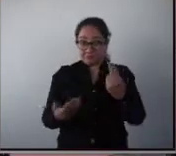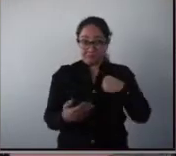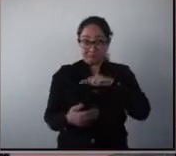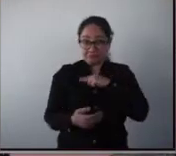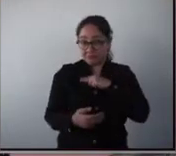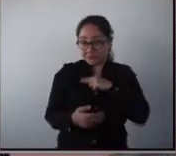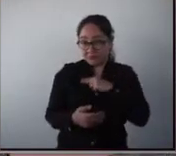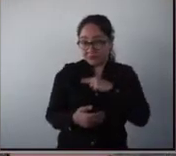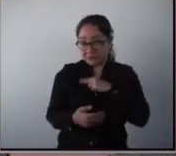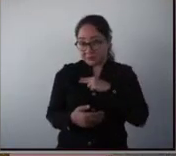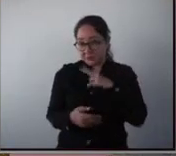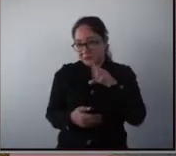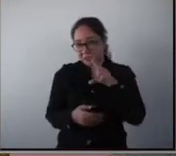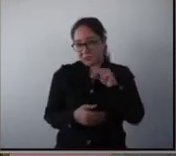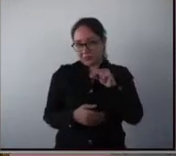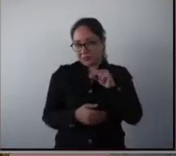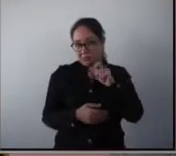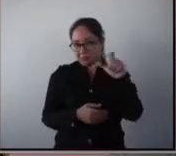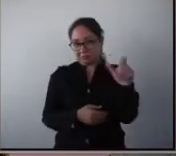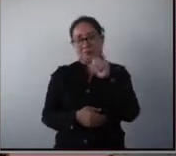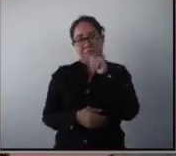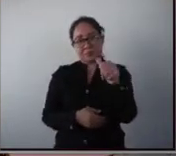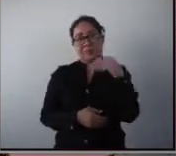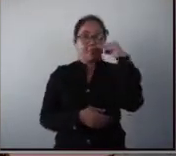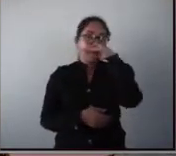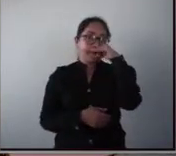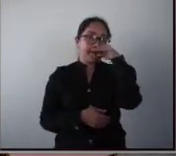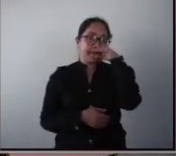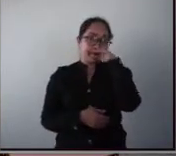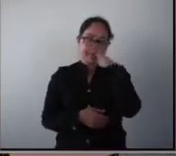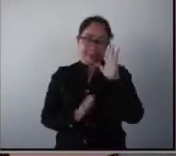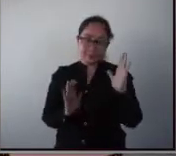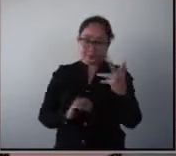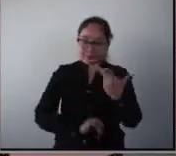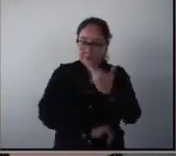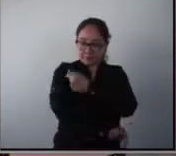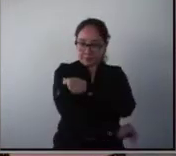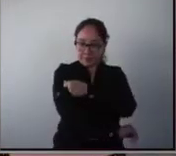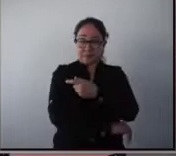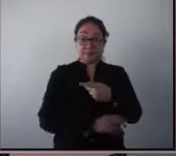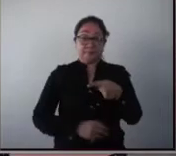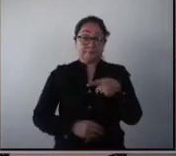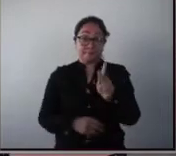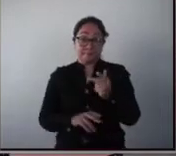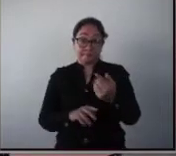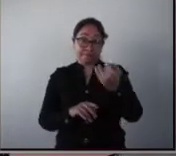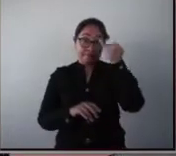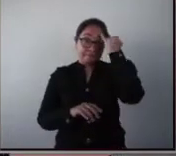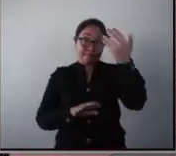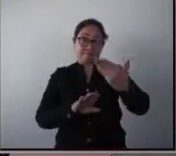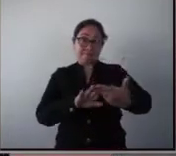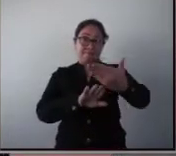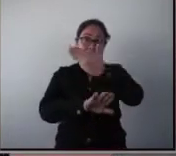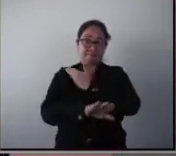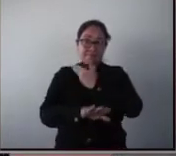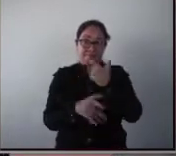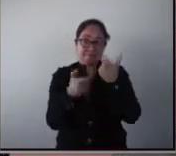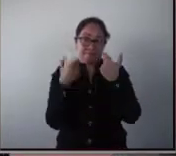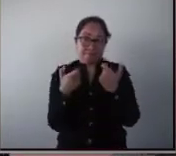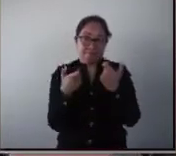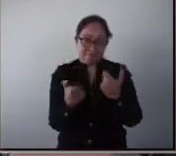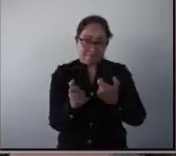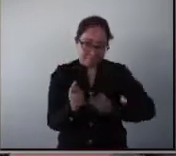más que poner el hombro y que nos pongan una una jeringa con la vacuna pero llegar a esa vacuna costó mucho dinero